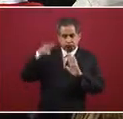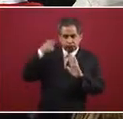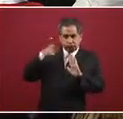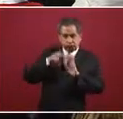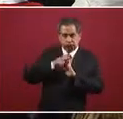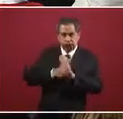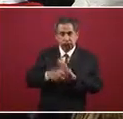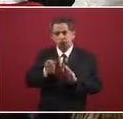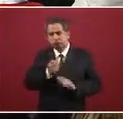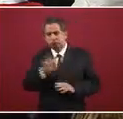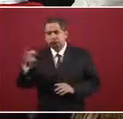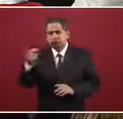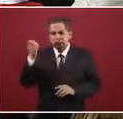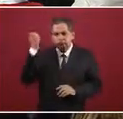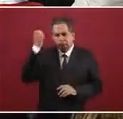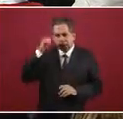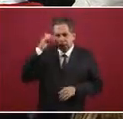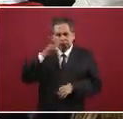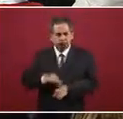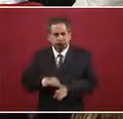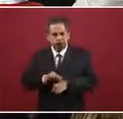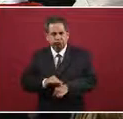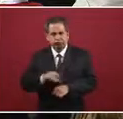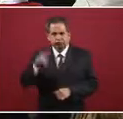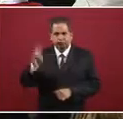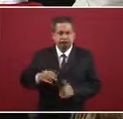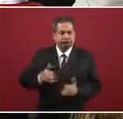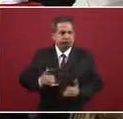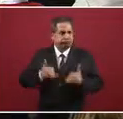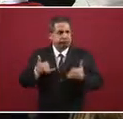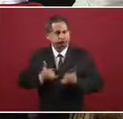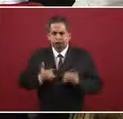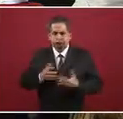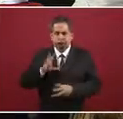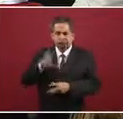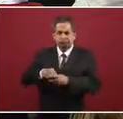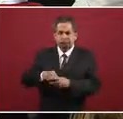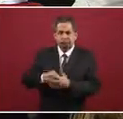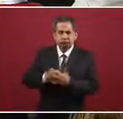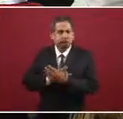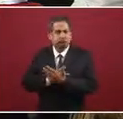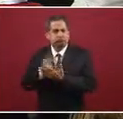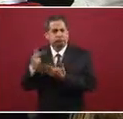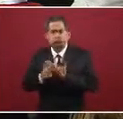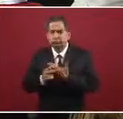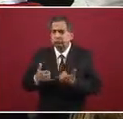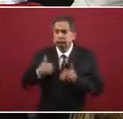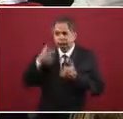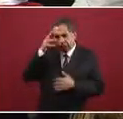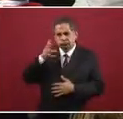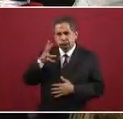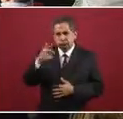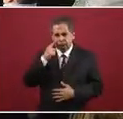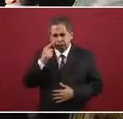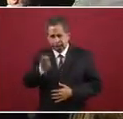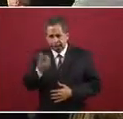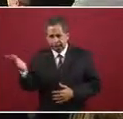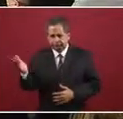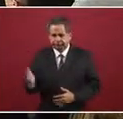experiencias de jóvenes que forman parte del programa Jóvenes Construyendo el Futuro. Adelante.